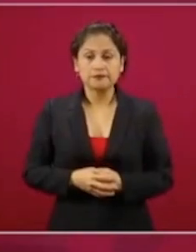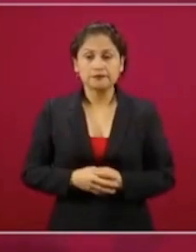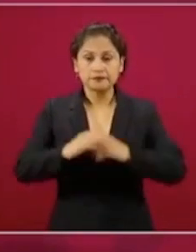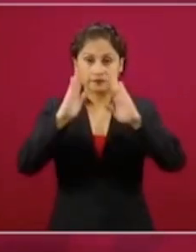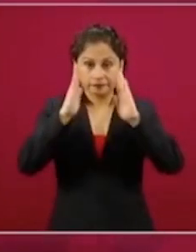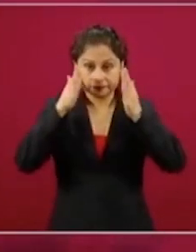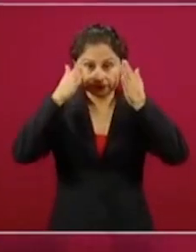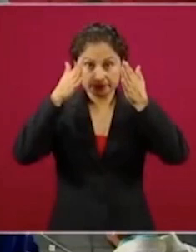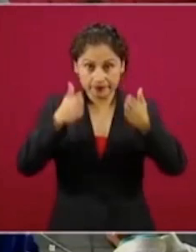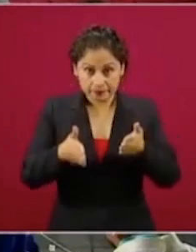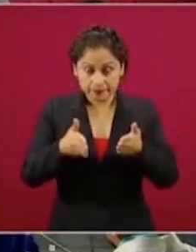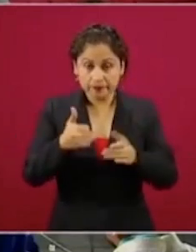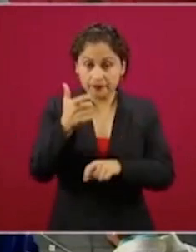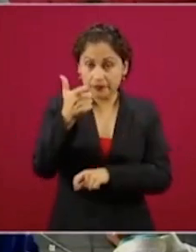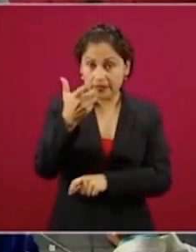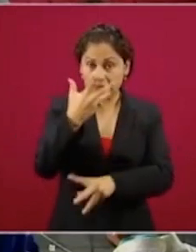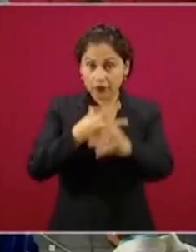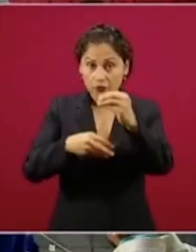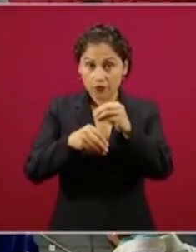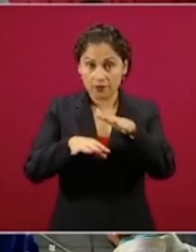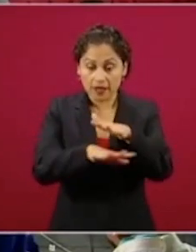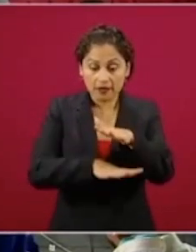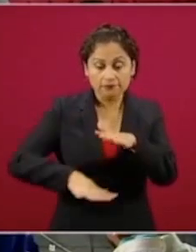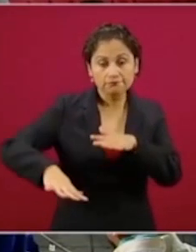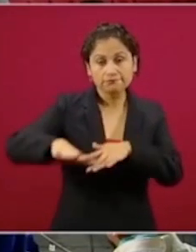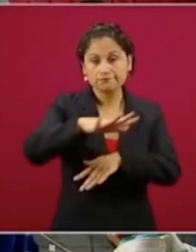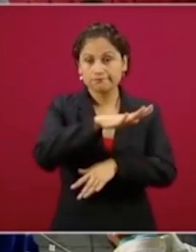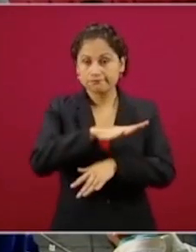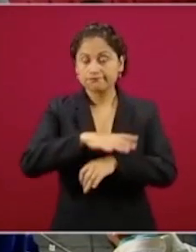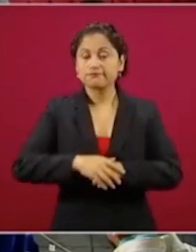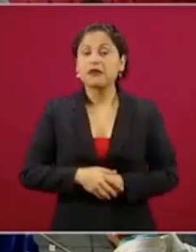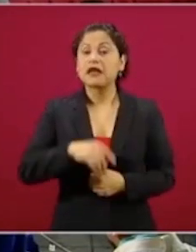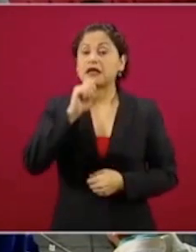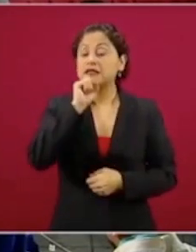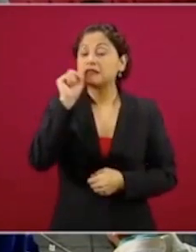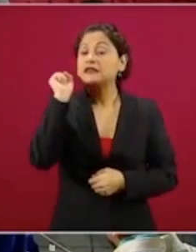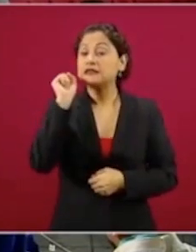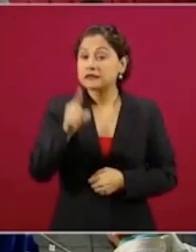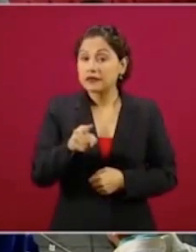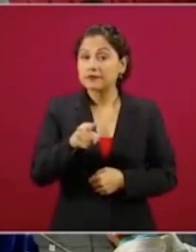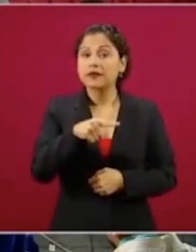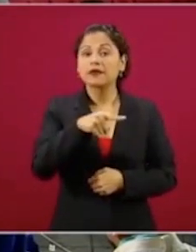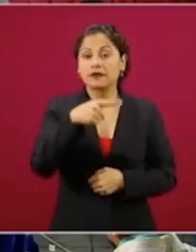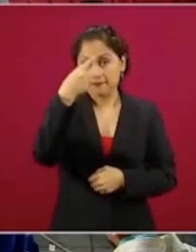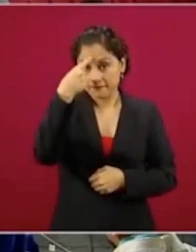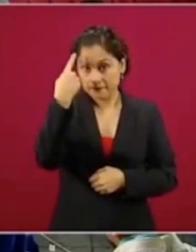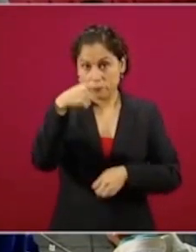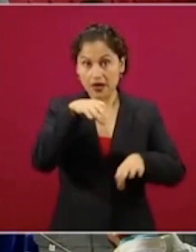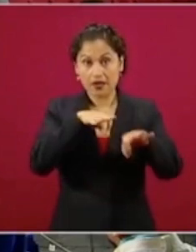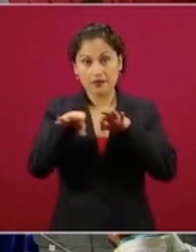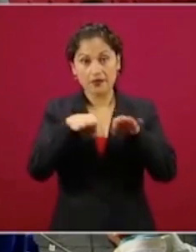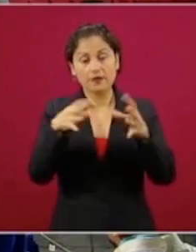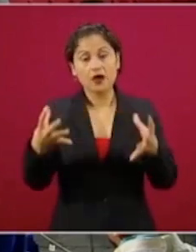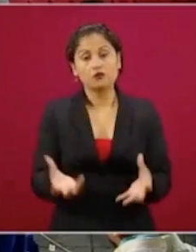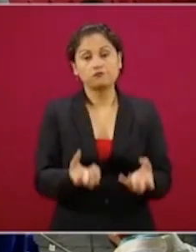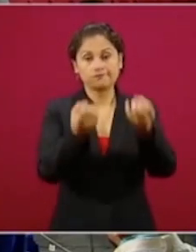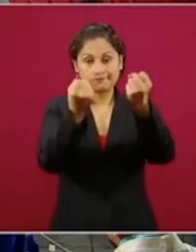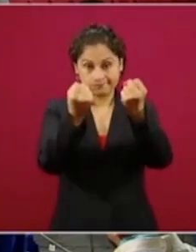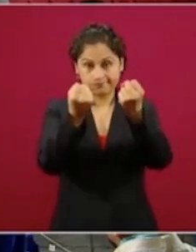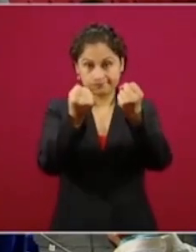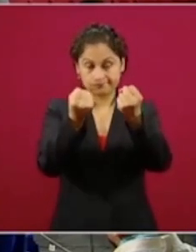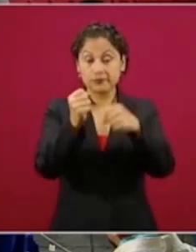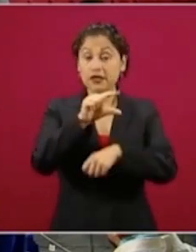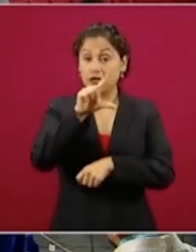local y, más importante, a la conservación del empleo. Más adelante veremos con el maestro